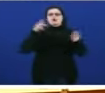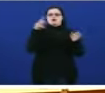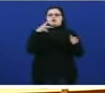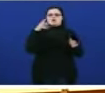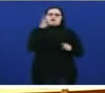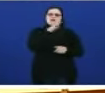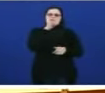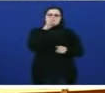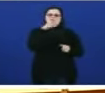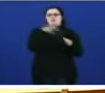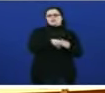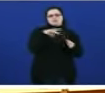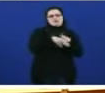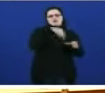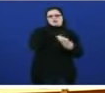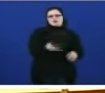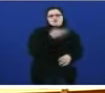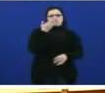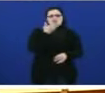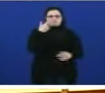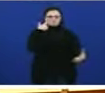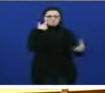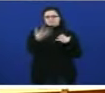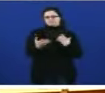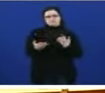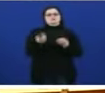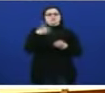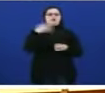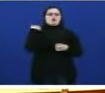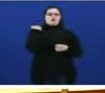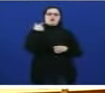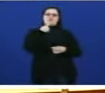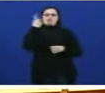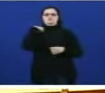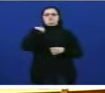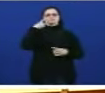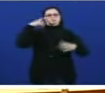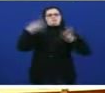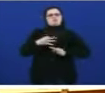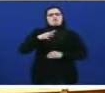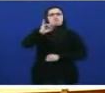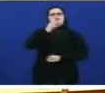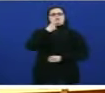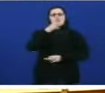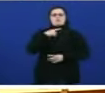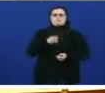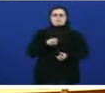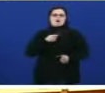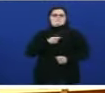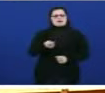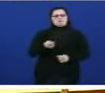galego nas nosas escolas hai un ano vostede parecía moi seguro mesmo se permitiu emprazar en ton ameazante o venegá